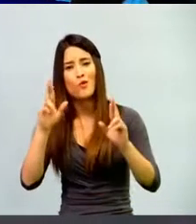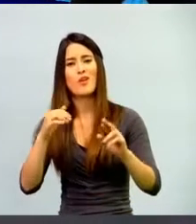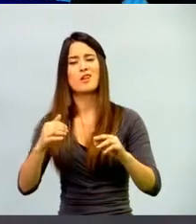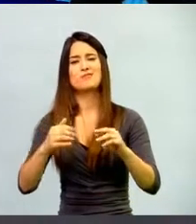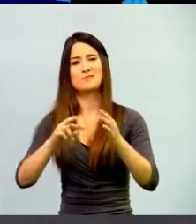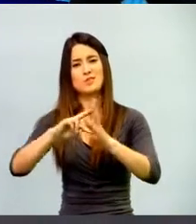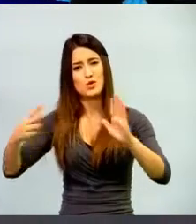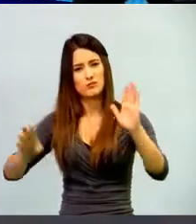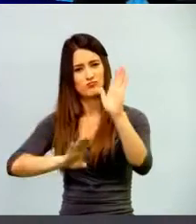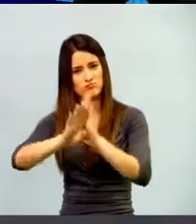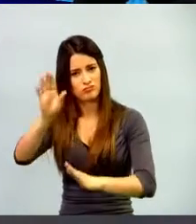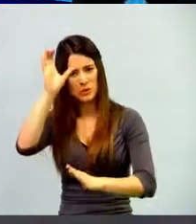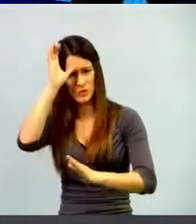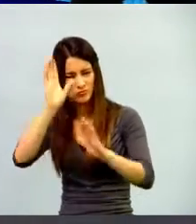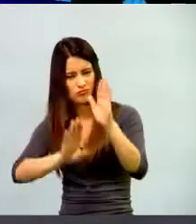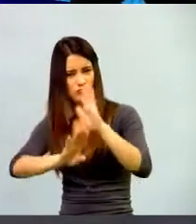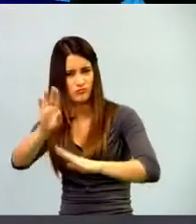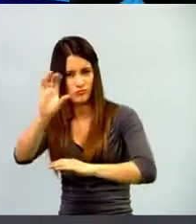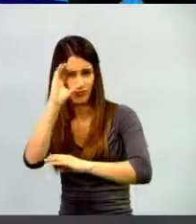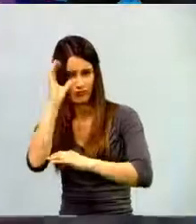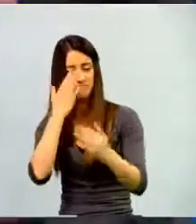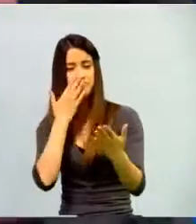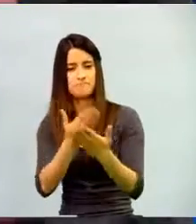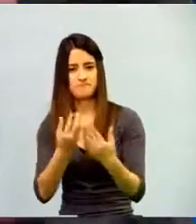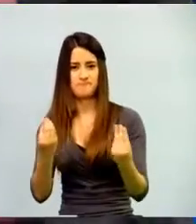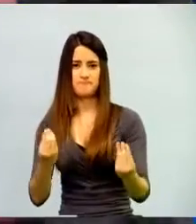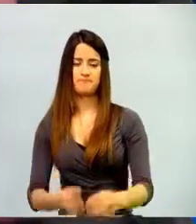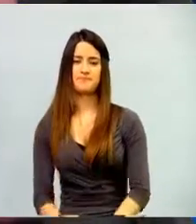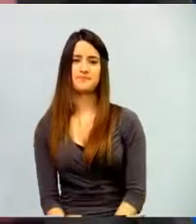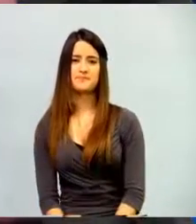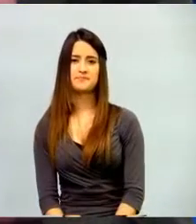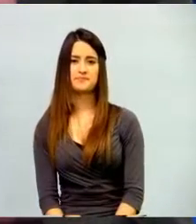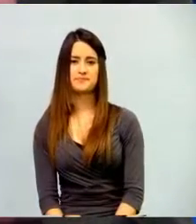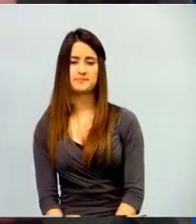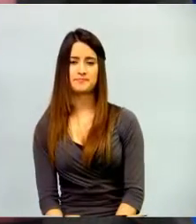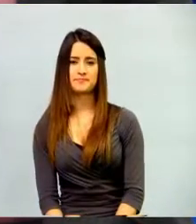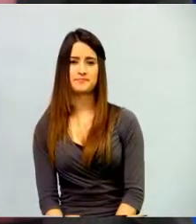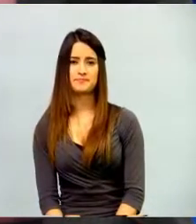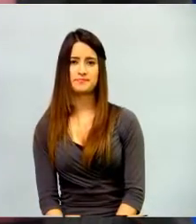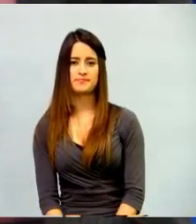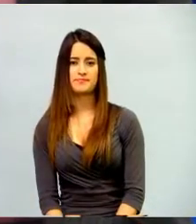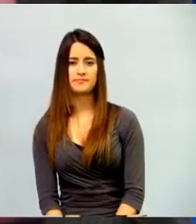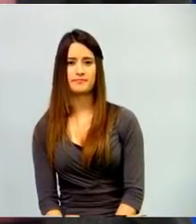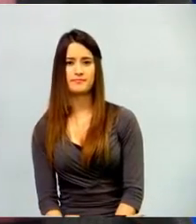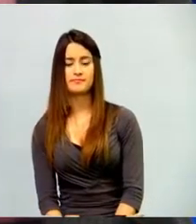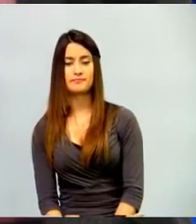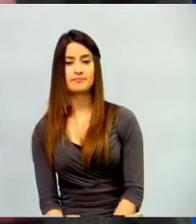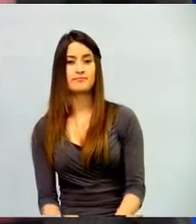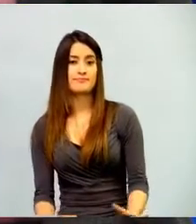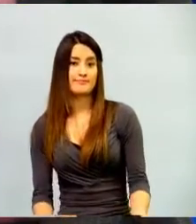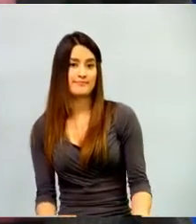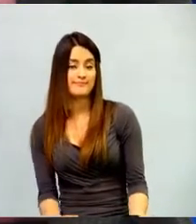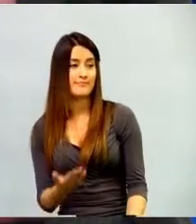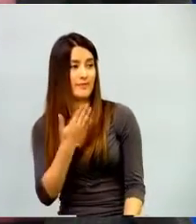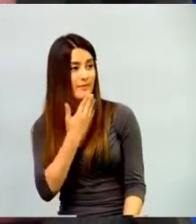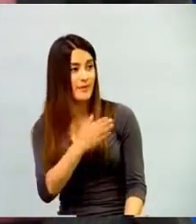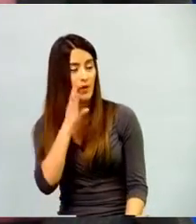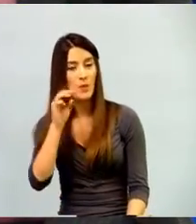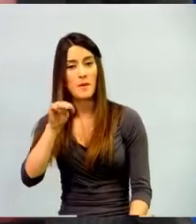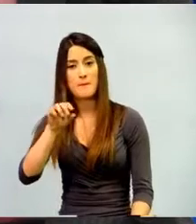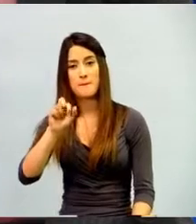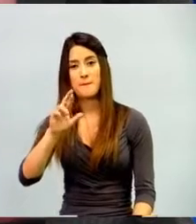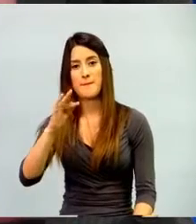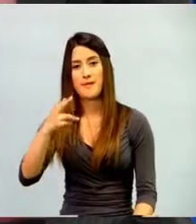conocimiento para nuestro país. Muchas gracias. Muy bien, Marta Patricia, pues muchas gracias y también a nuestros